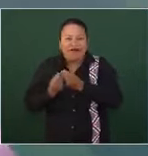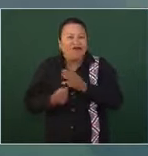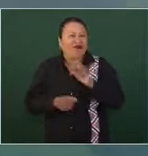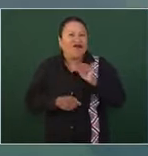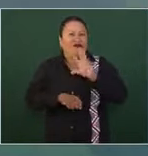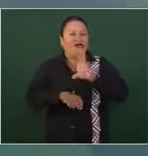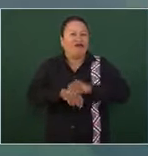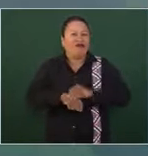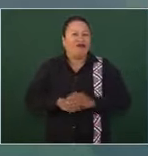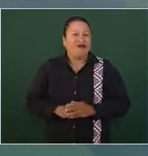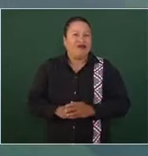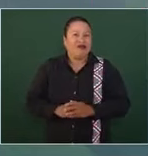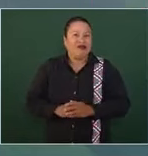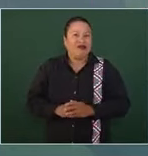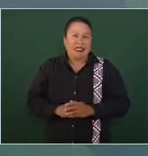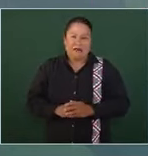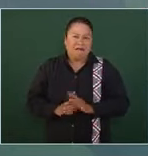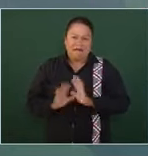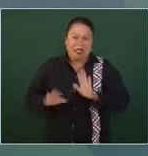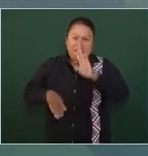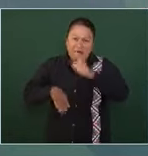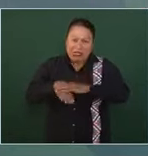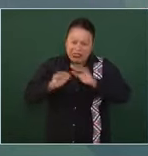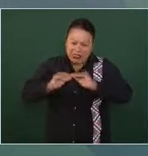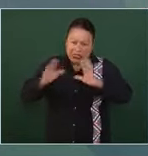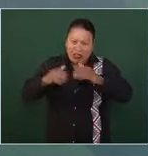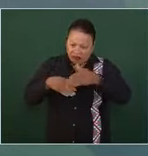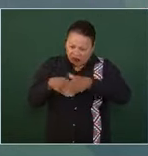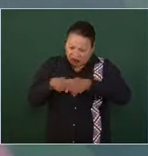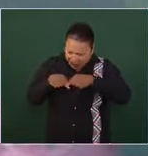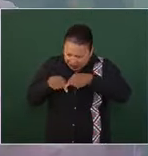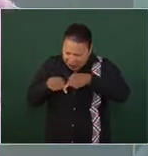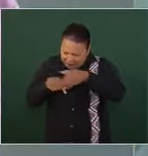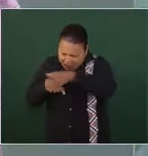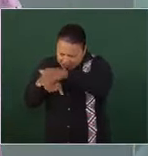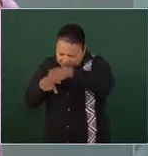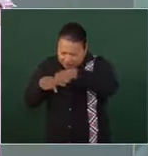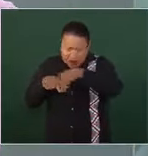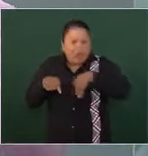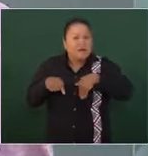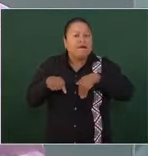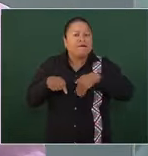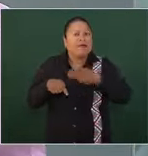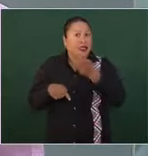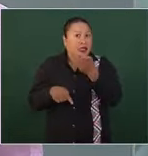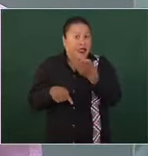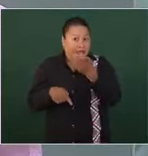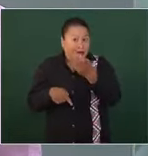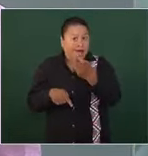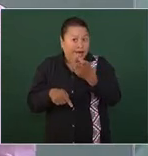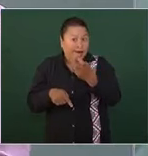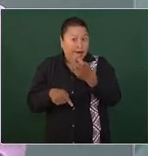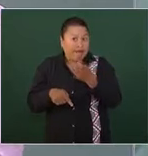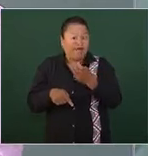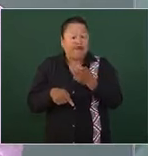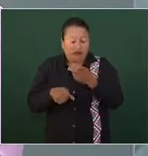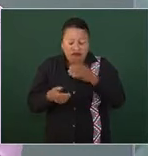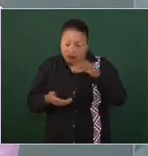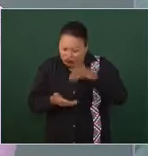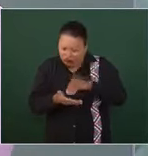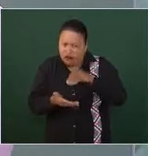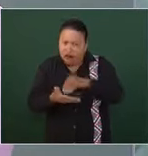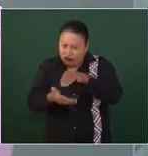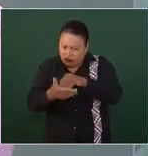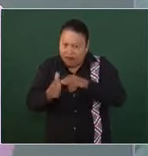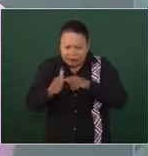pintada la raíz. Y vamos a continuar de esta manera,